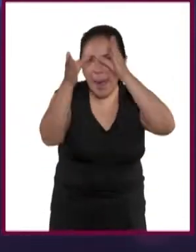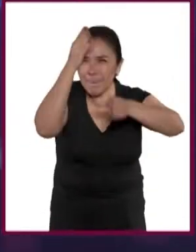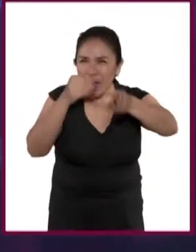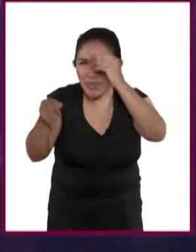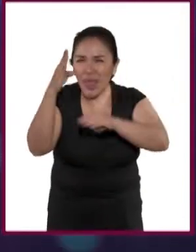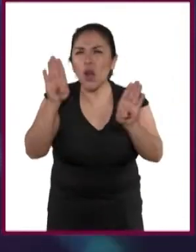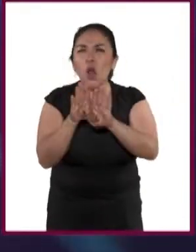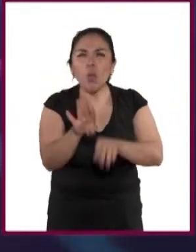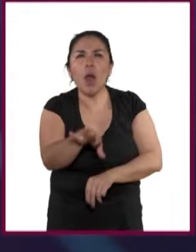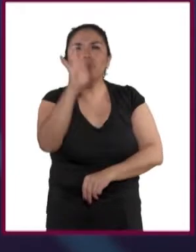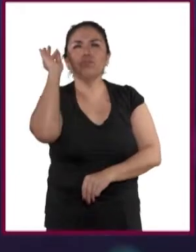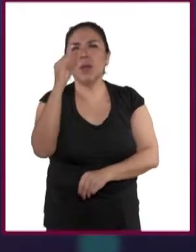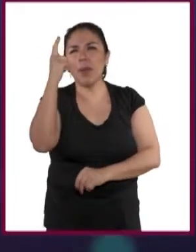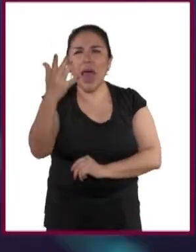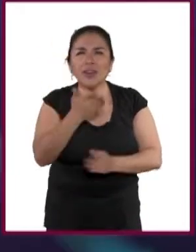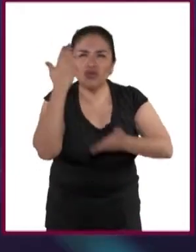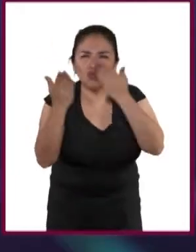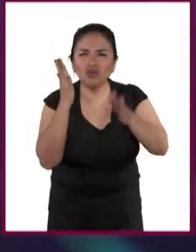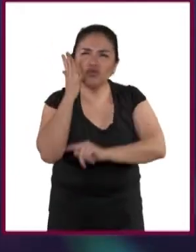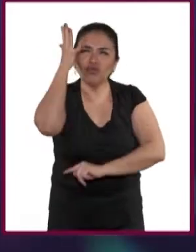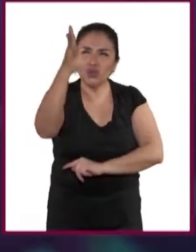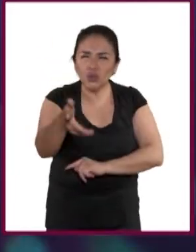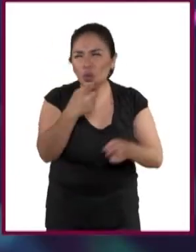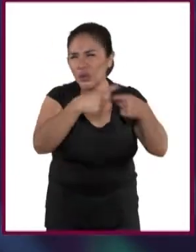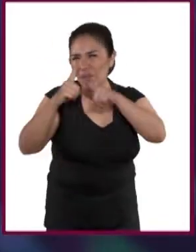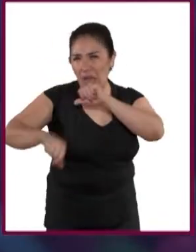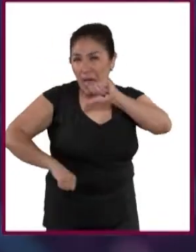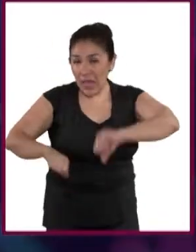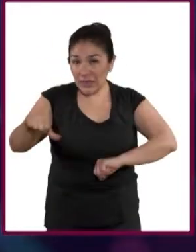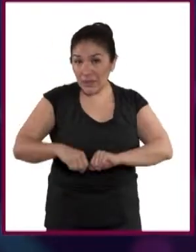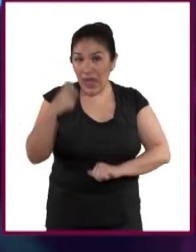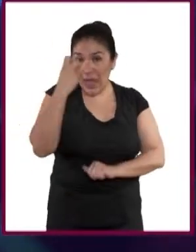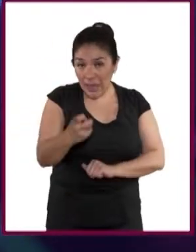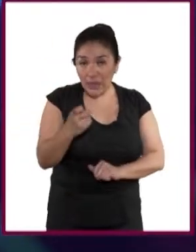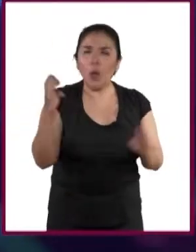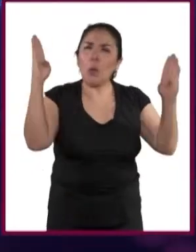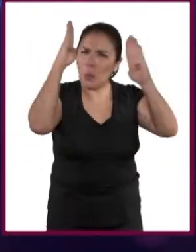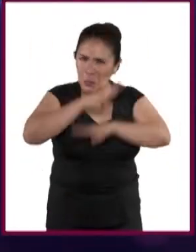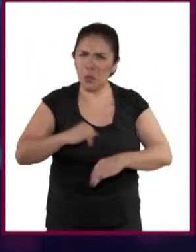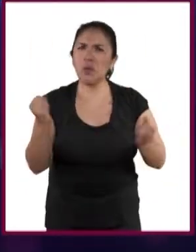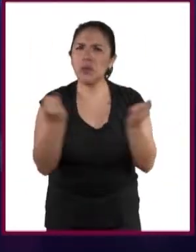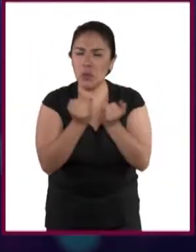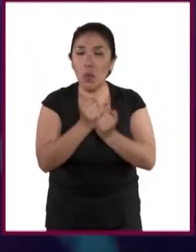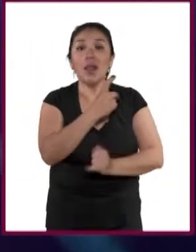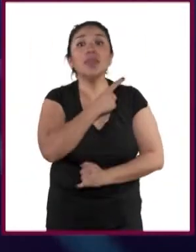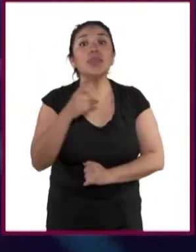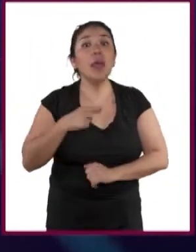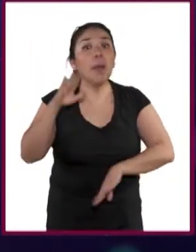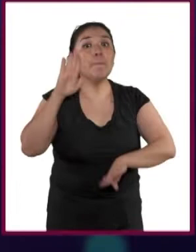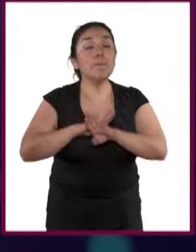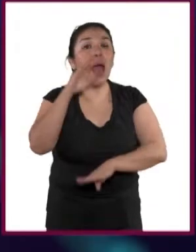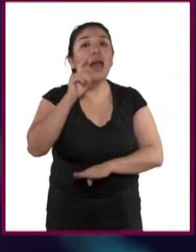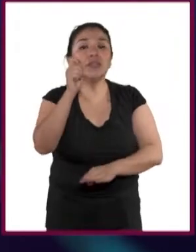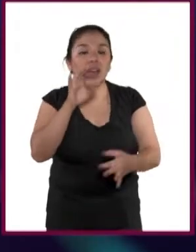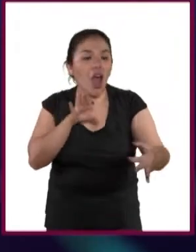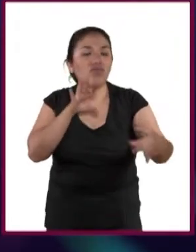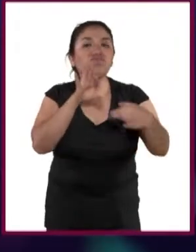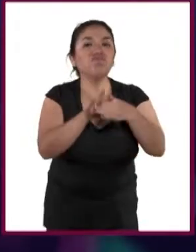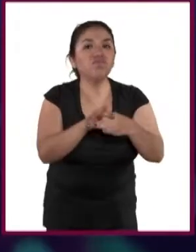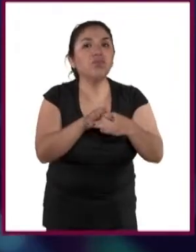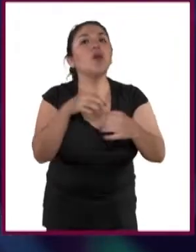elección de carrera y otras actividades formativas, incluso recreativas, deben tratar de que se relacionen